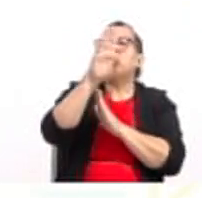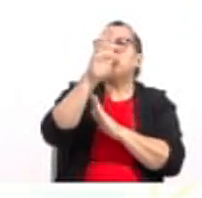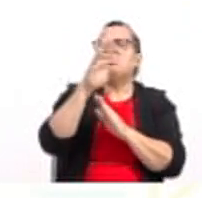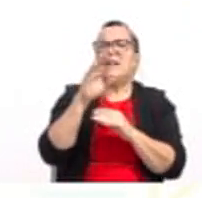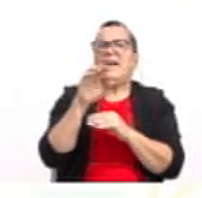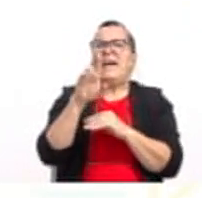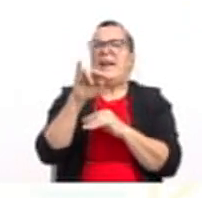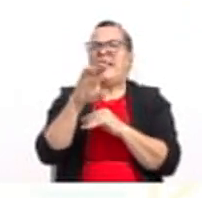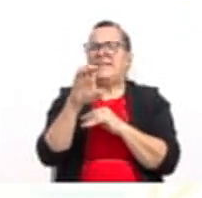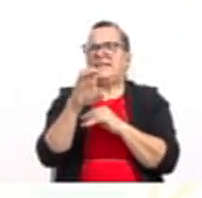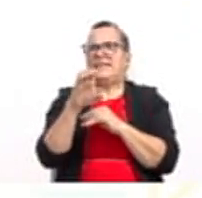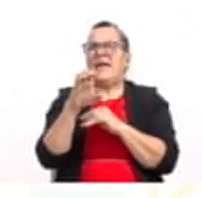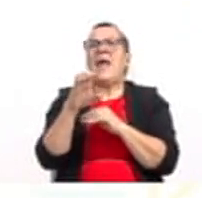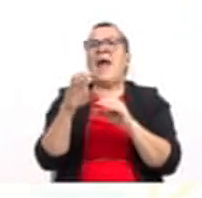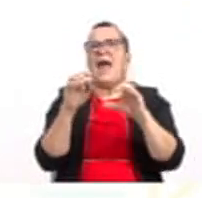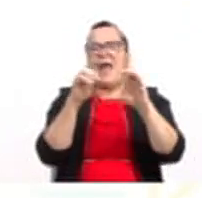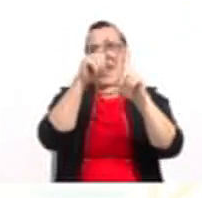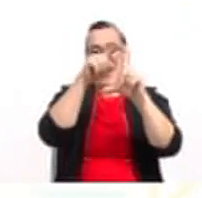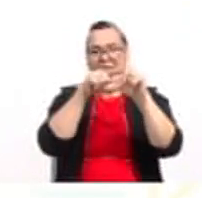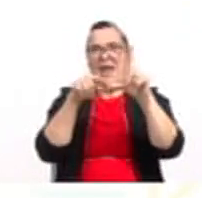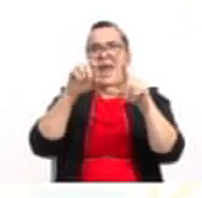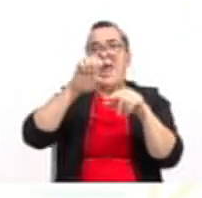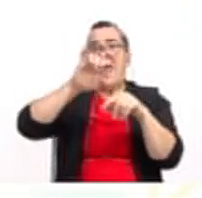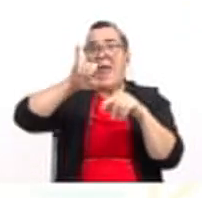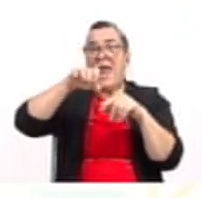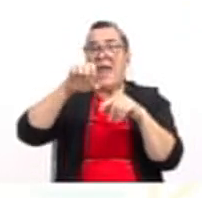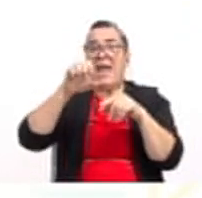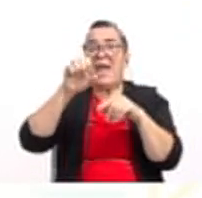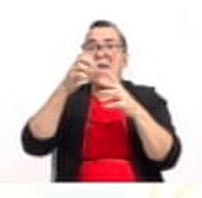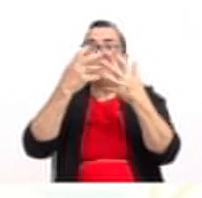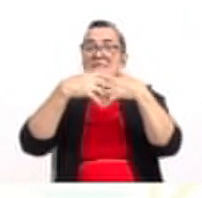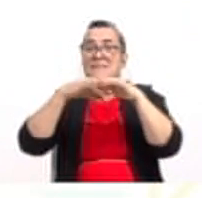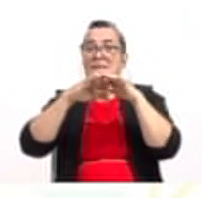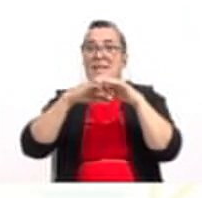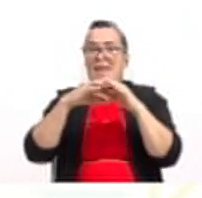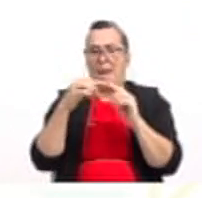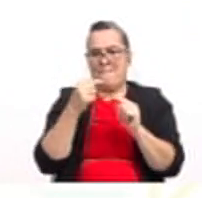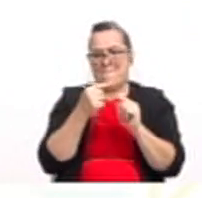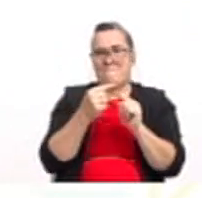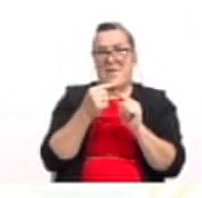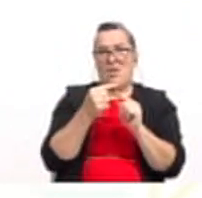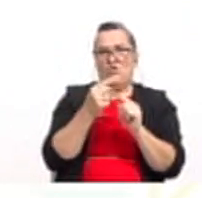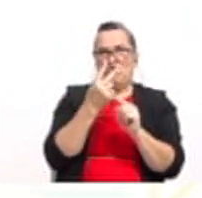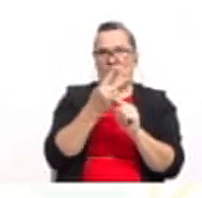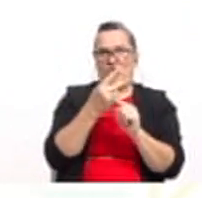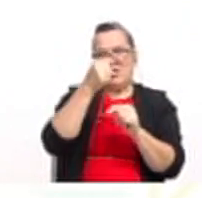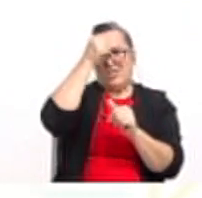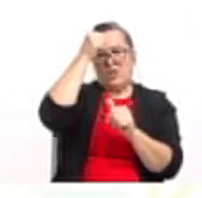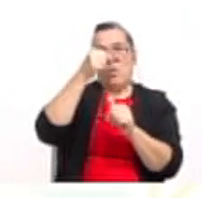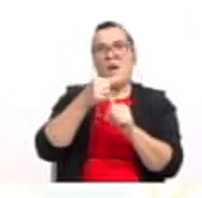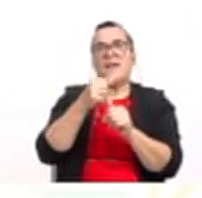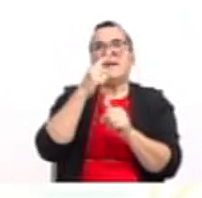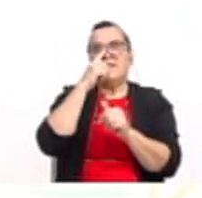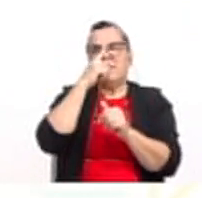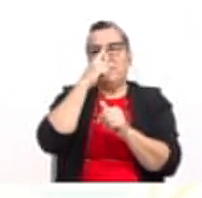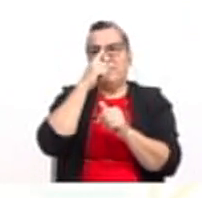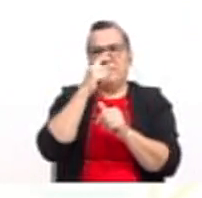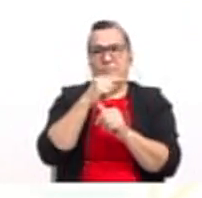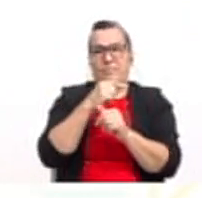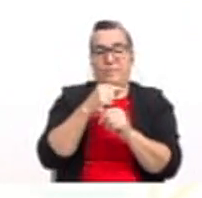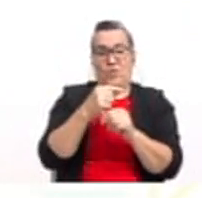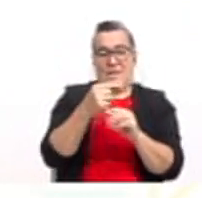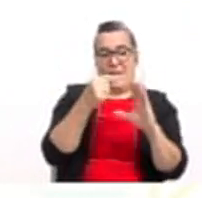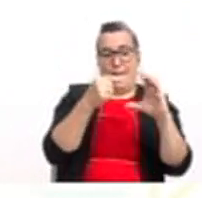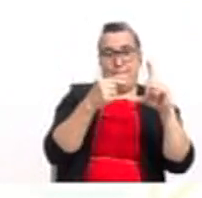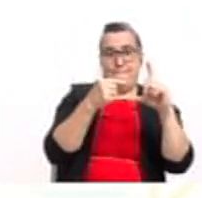analizar el eje de simetría. ¿Recuerdan el eje de simetría? Era en menos 2. ¿Lo recuerdan? Entonces va a crecer de menos